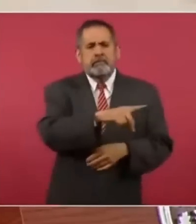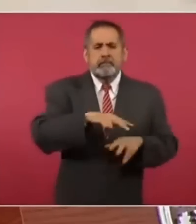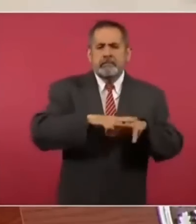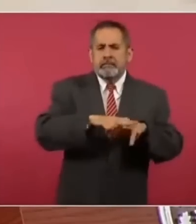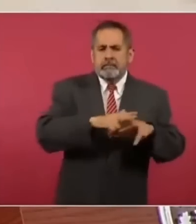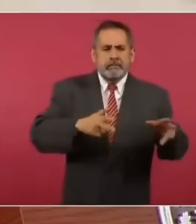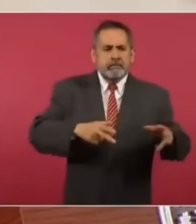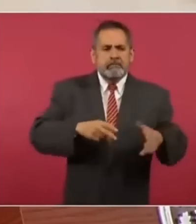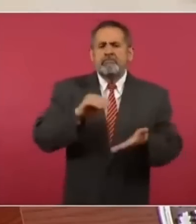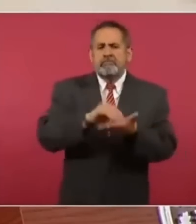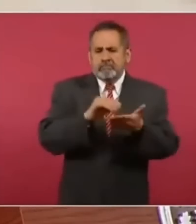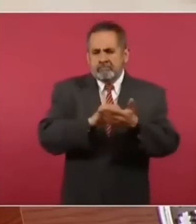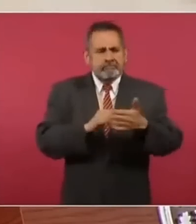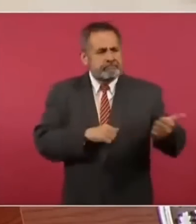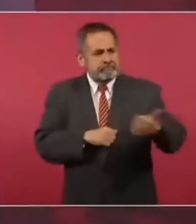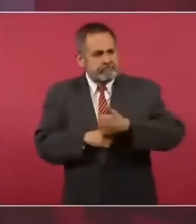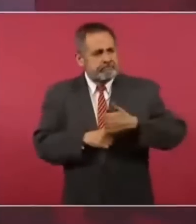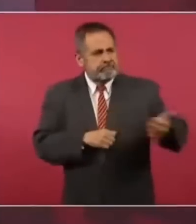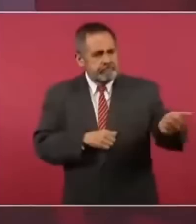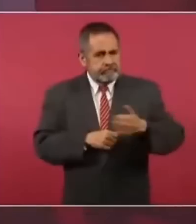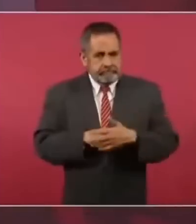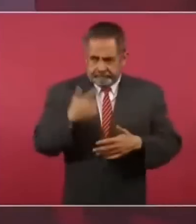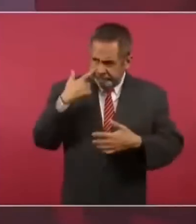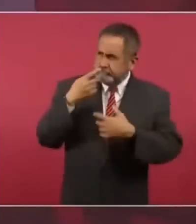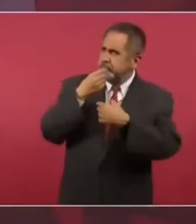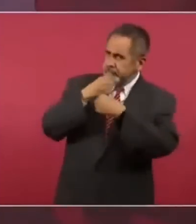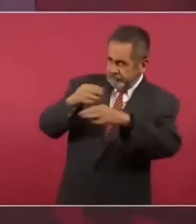eso también informarlo